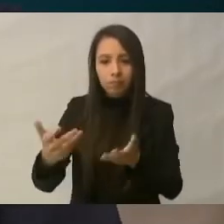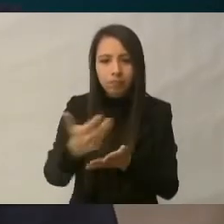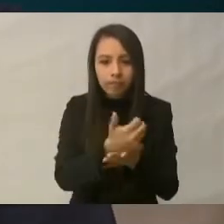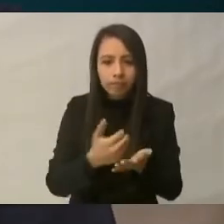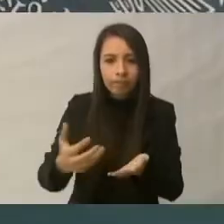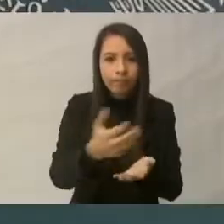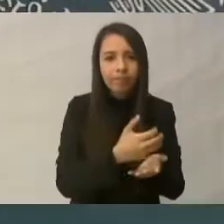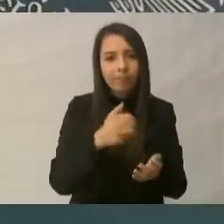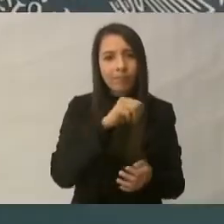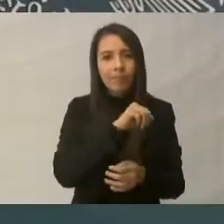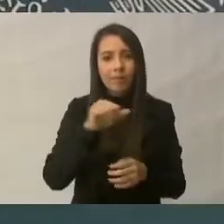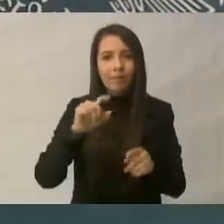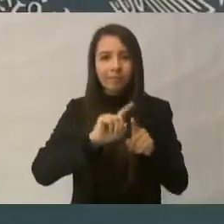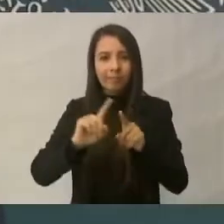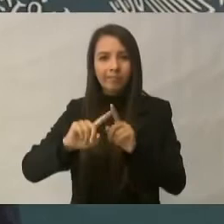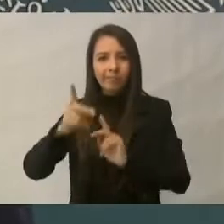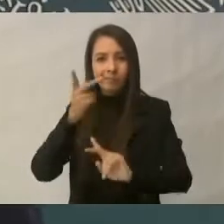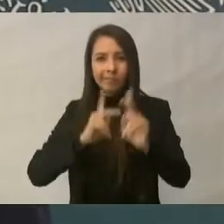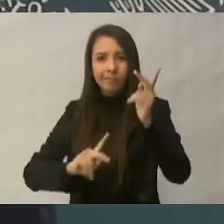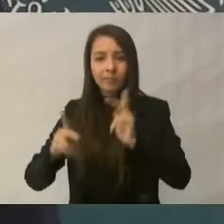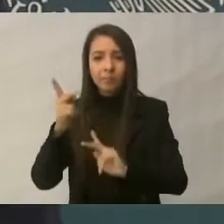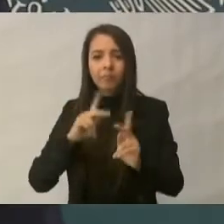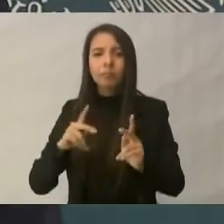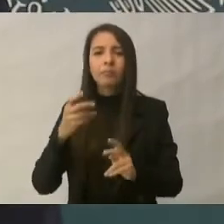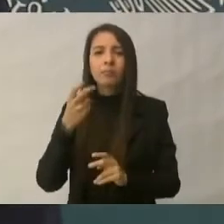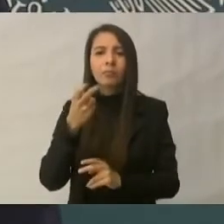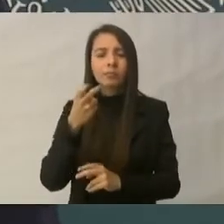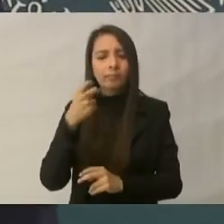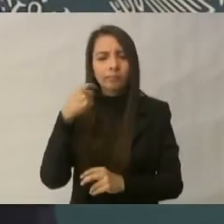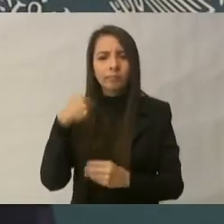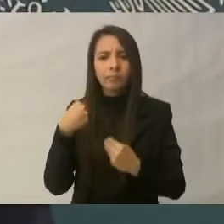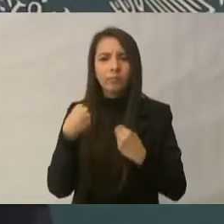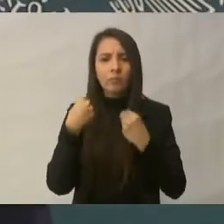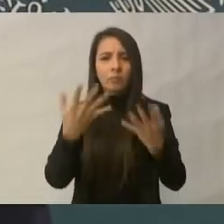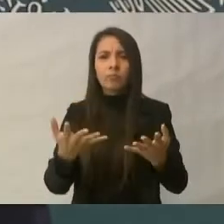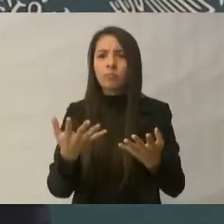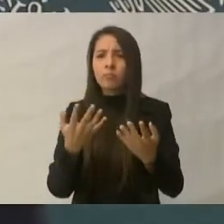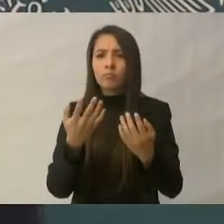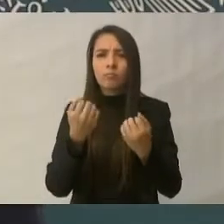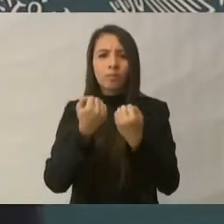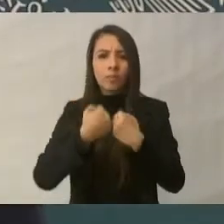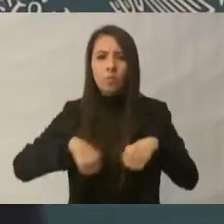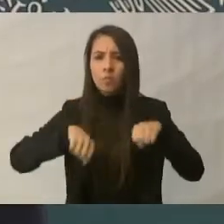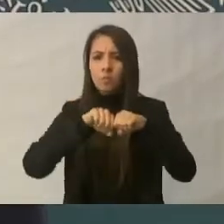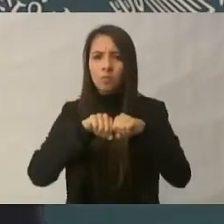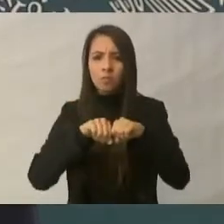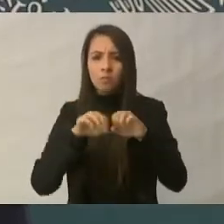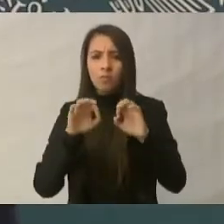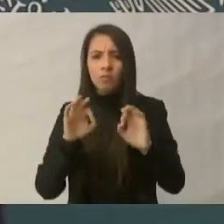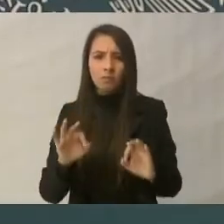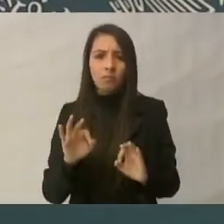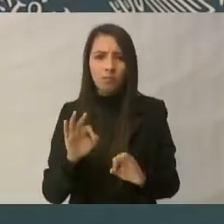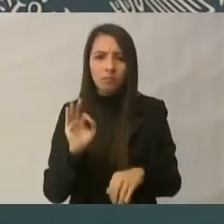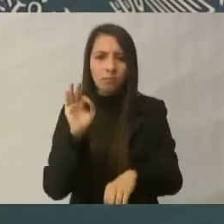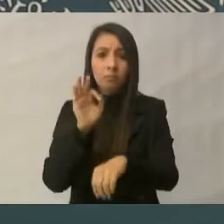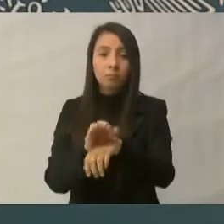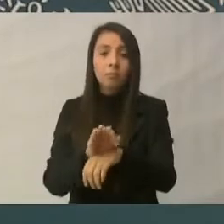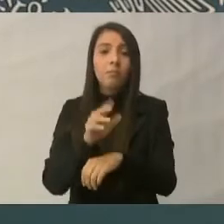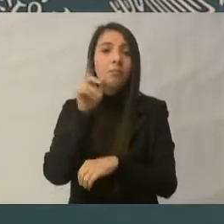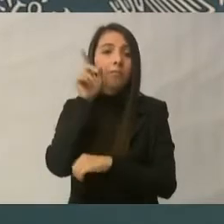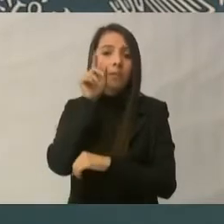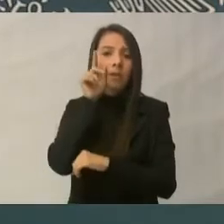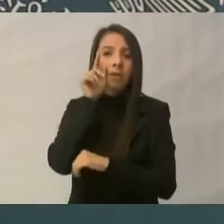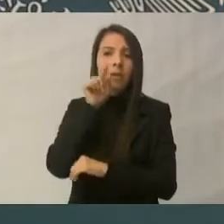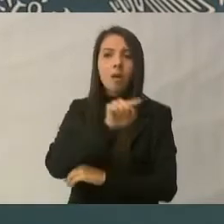con seguridad social. esto lo vamos a hacer mañana en San